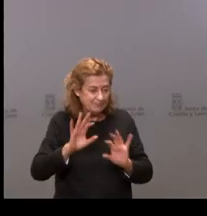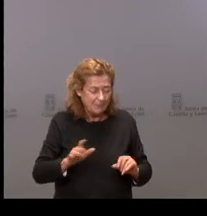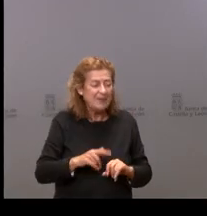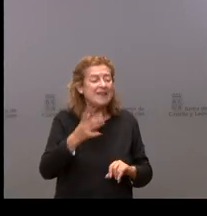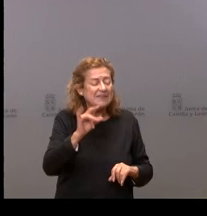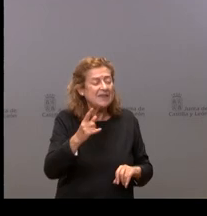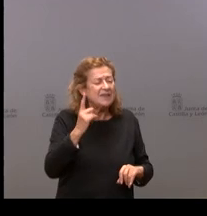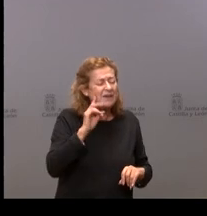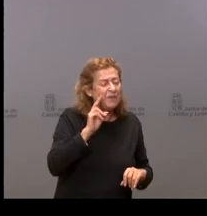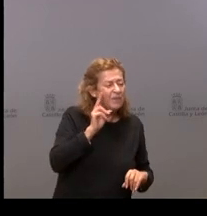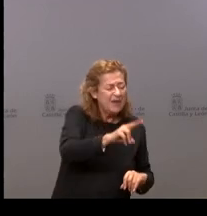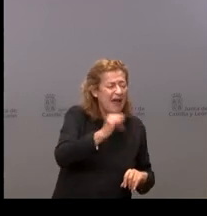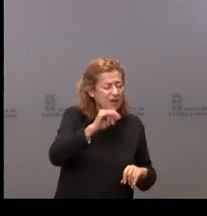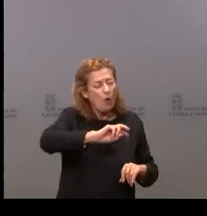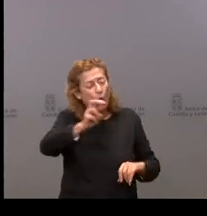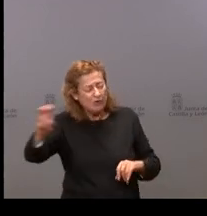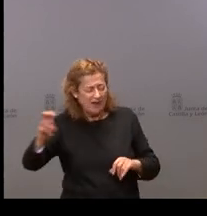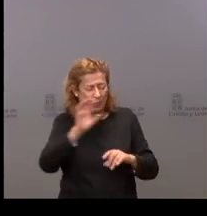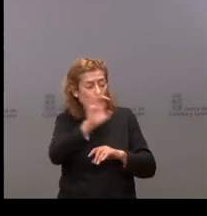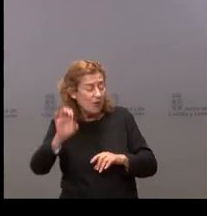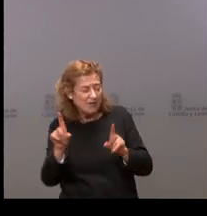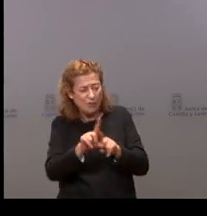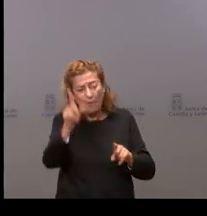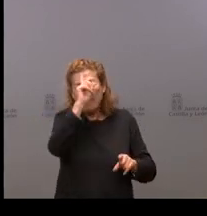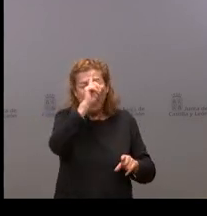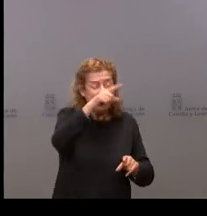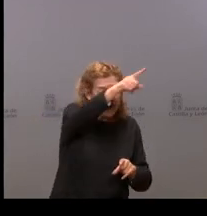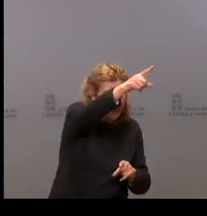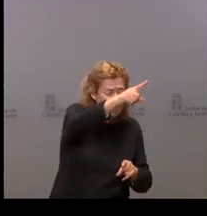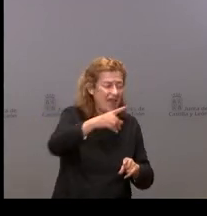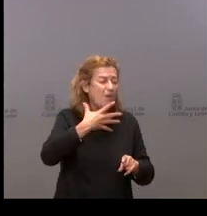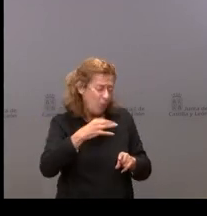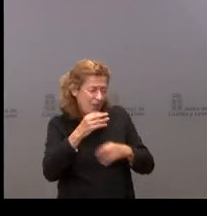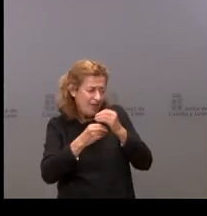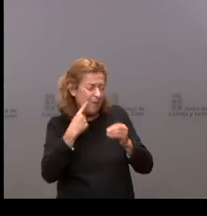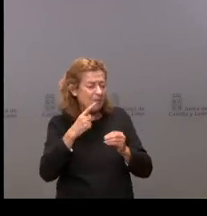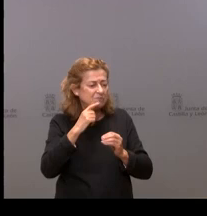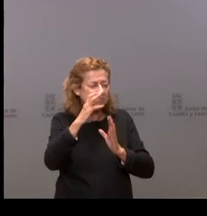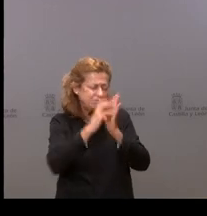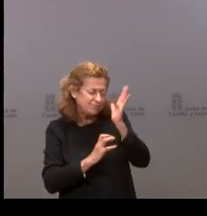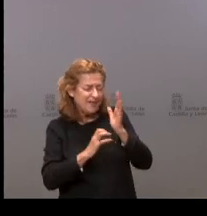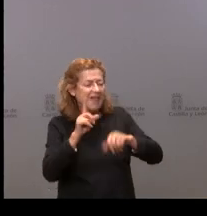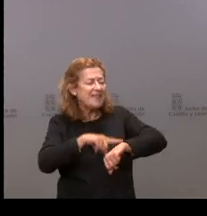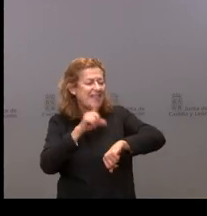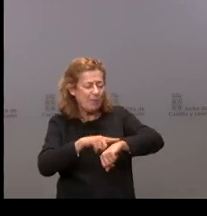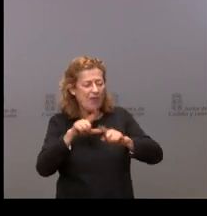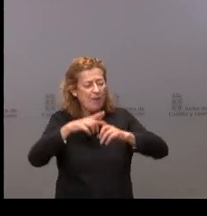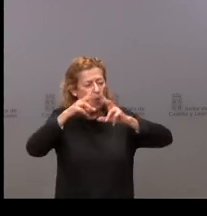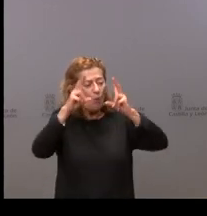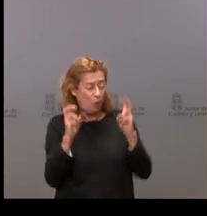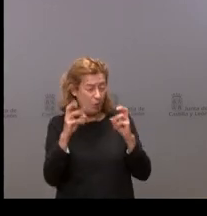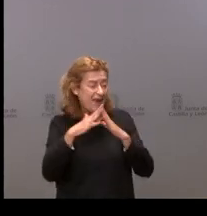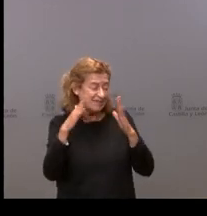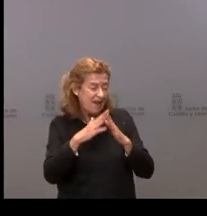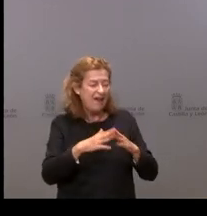¿Vería factible, como en otras comunidades como Madrid, que se redujera el tiempo de cuarentena a cinco días como se ha hecho en Estados Unidos para